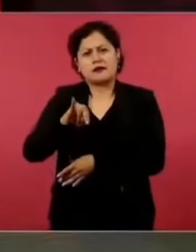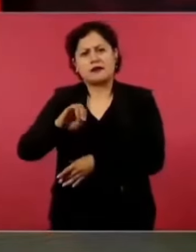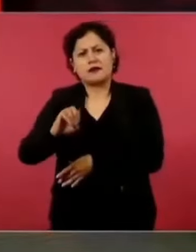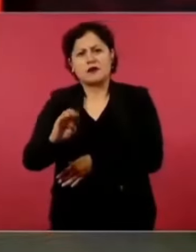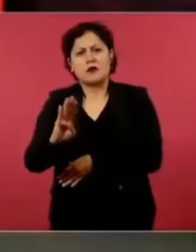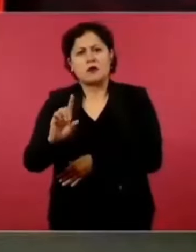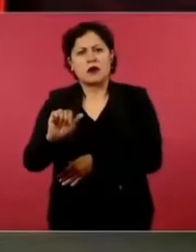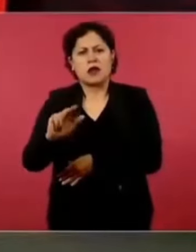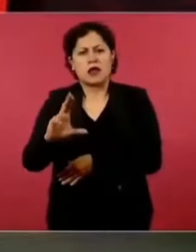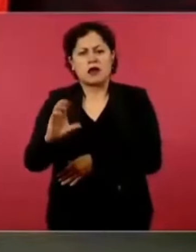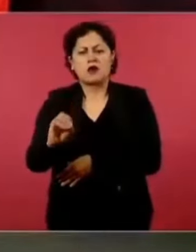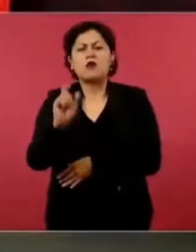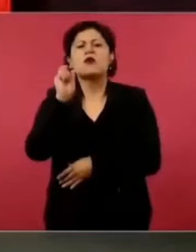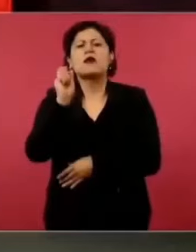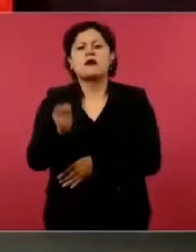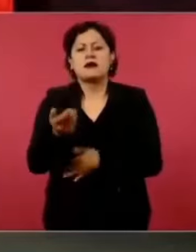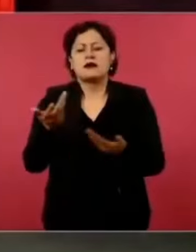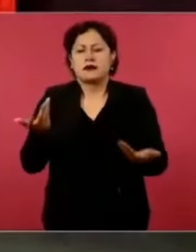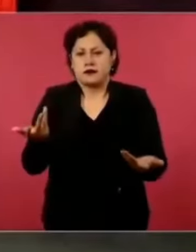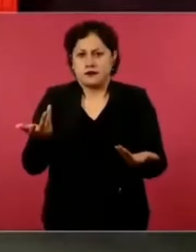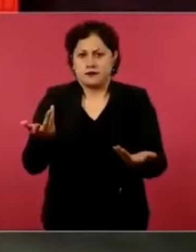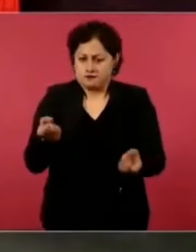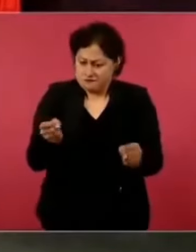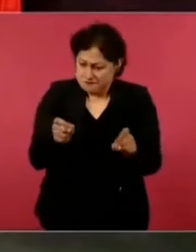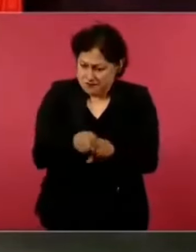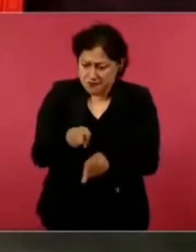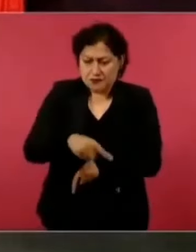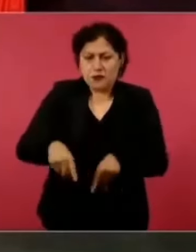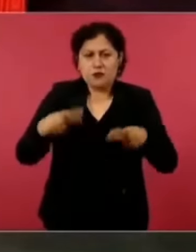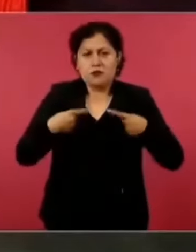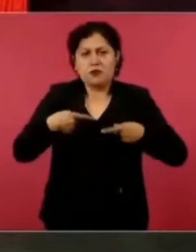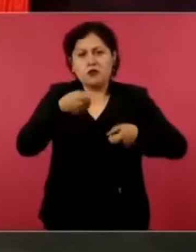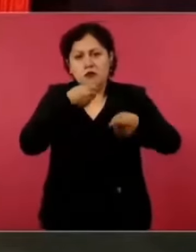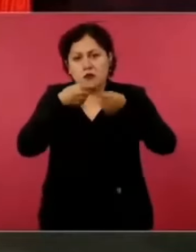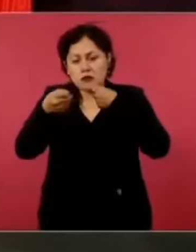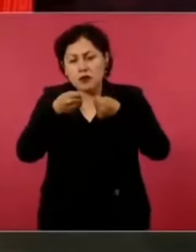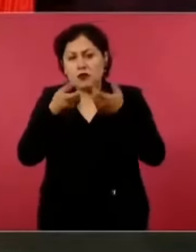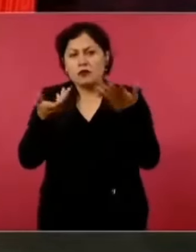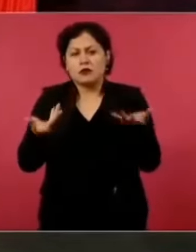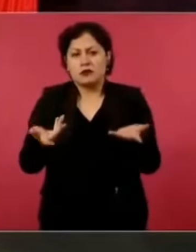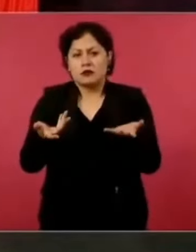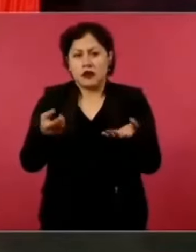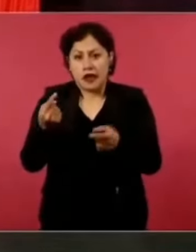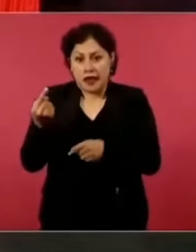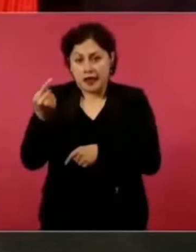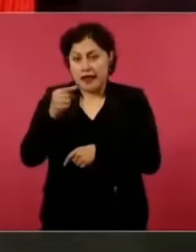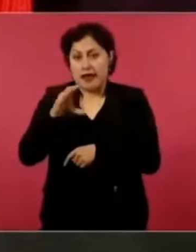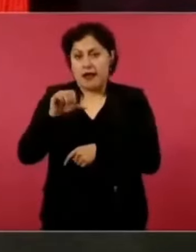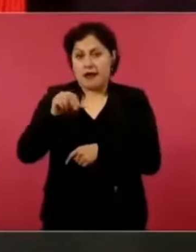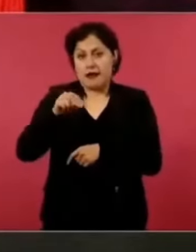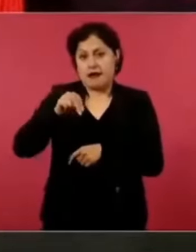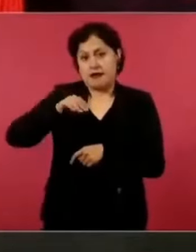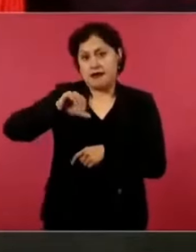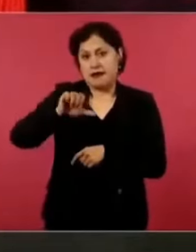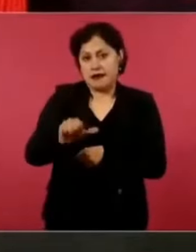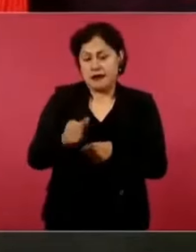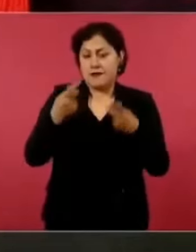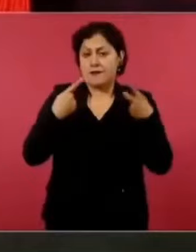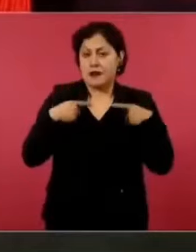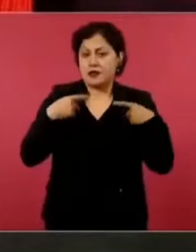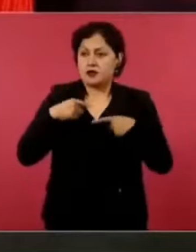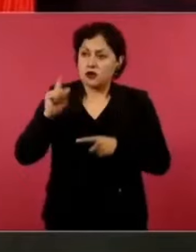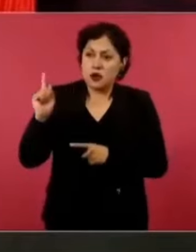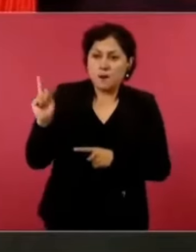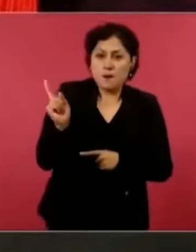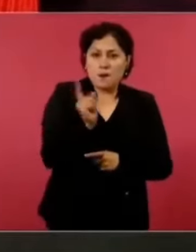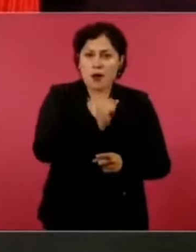los ejemplares de